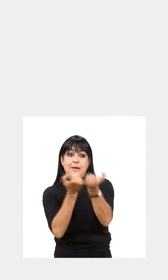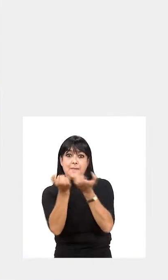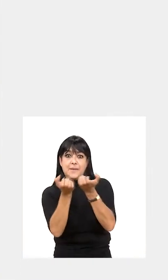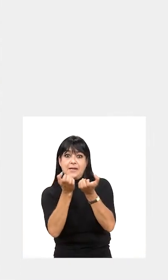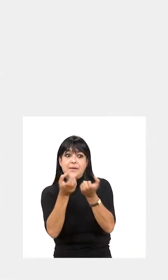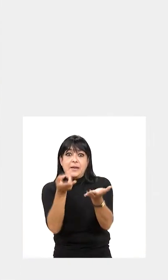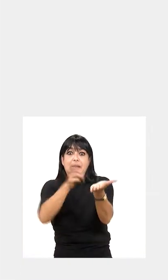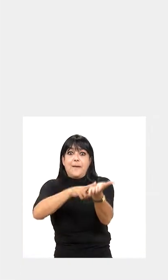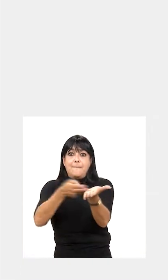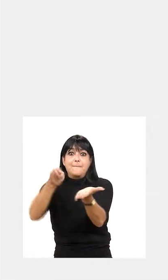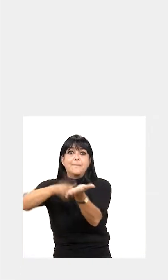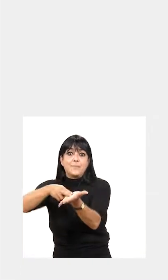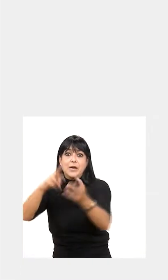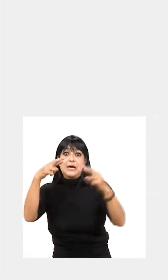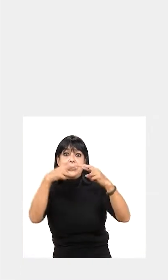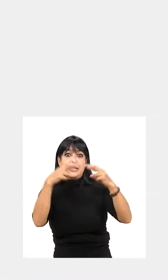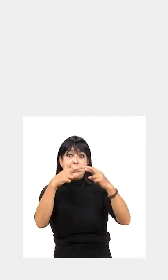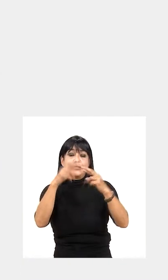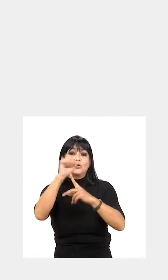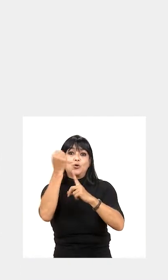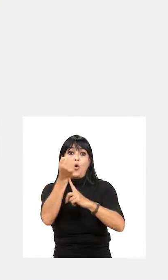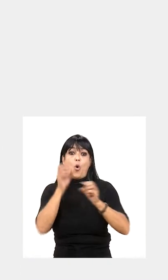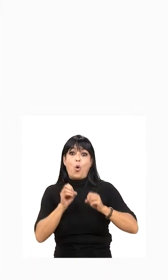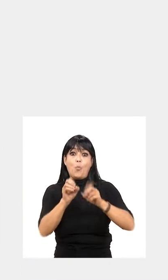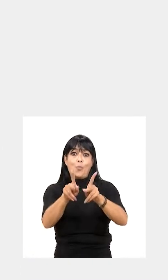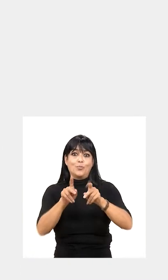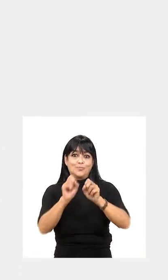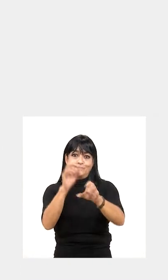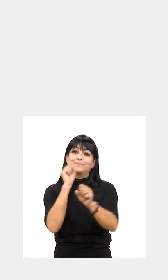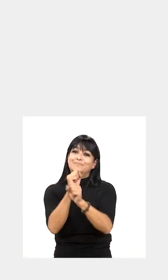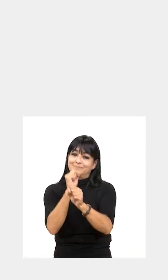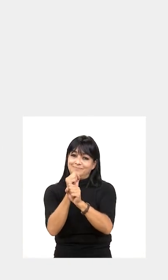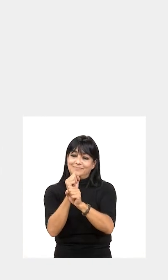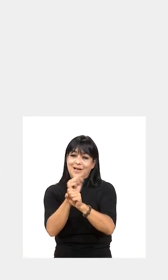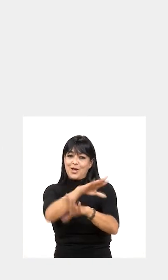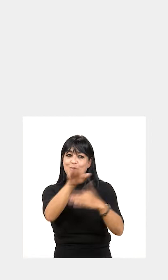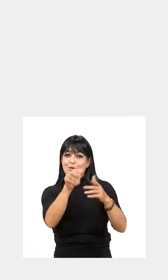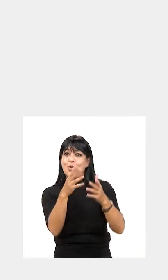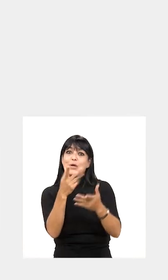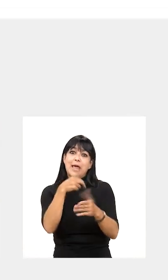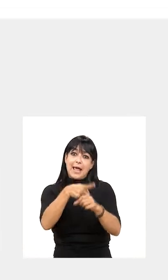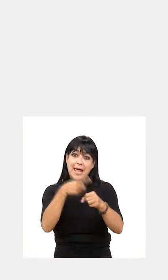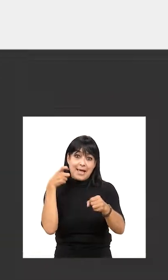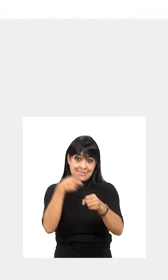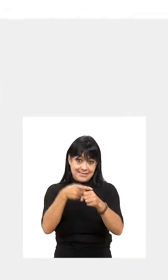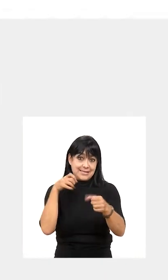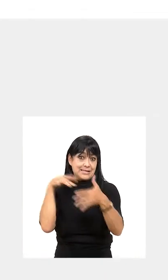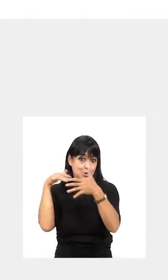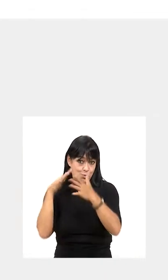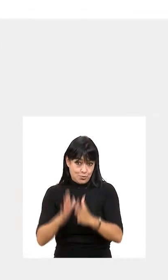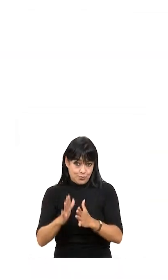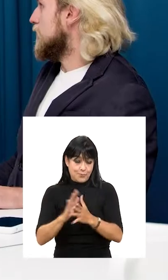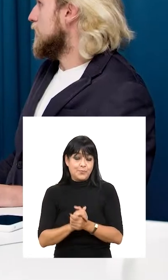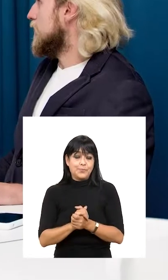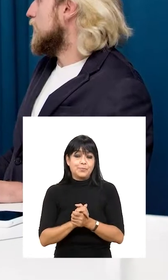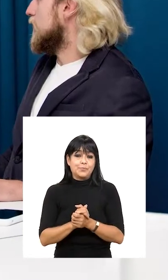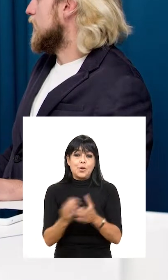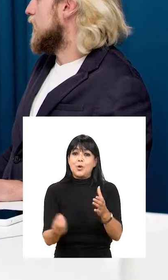y utiliza las redes sociales para transmitirle las oportunidades laborales a sus exalumnos.